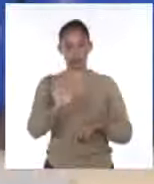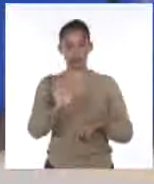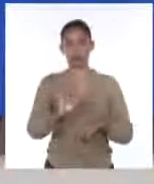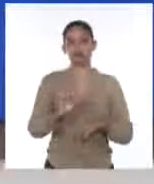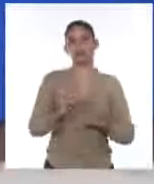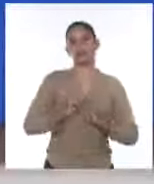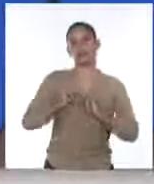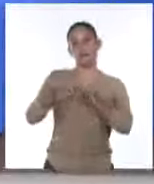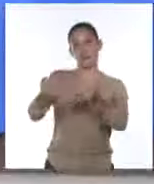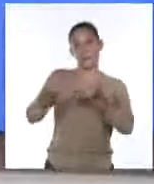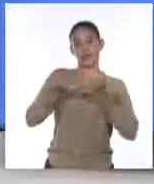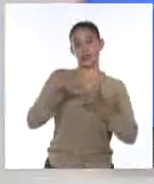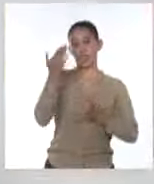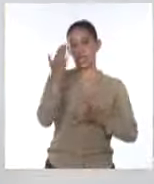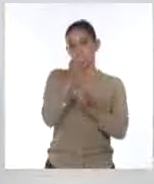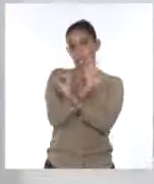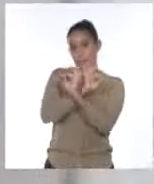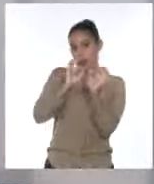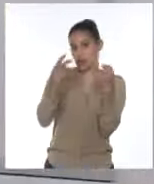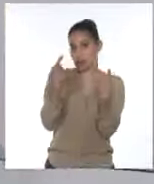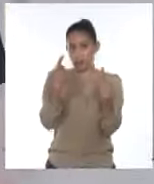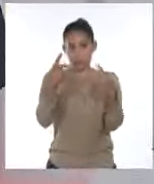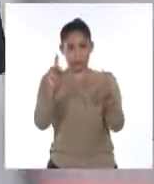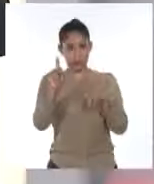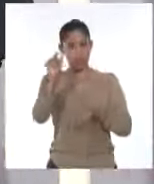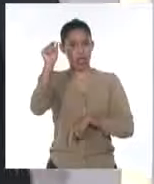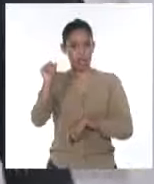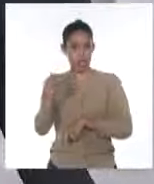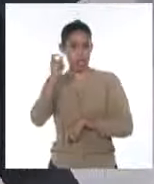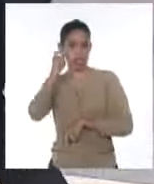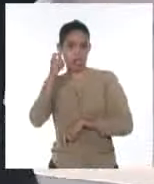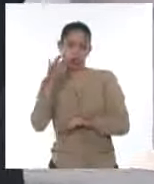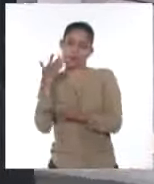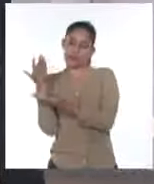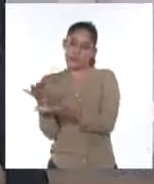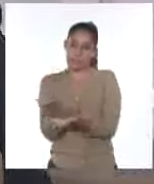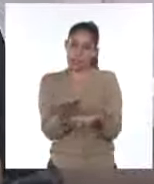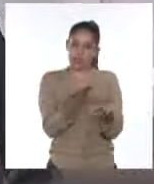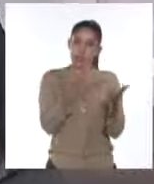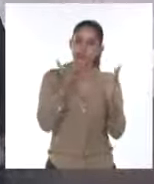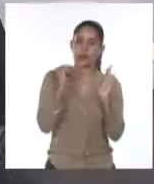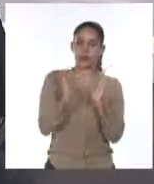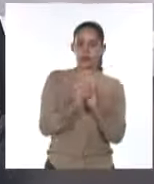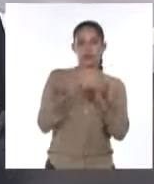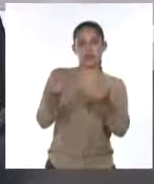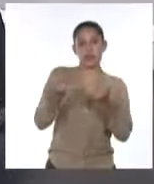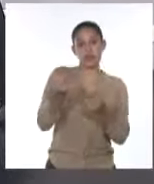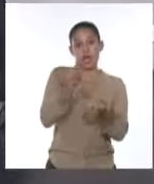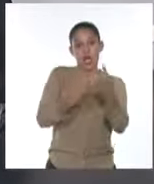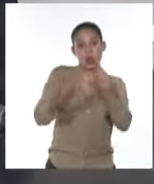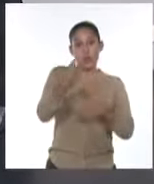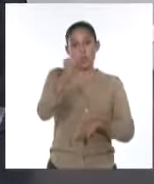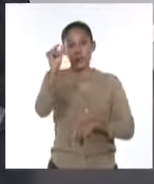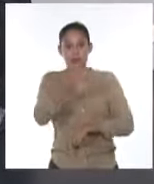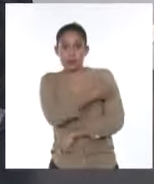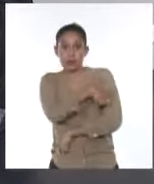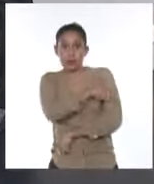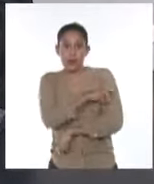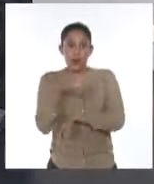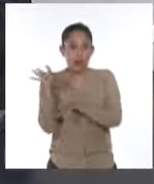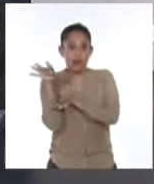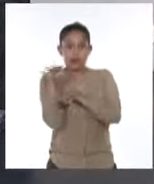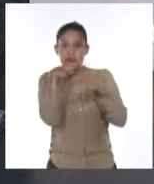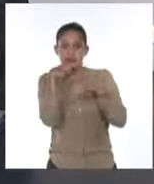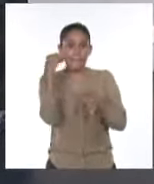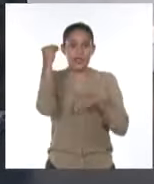recibir a Ginelys Bermúdez con nosotros en esta emisión. Bienvenida Ginelys y cuéntame por qué hay muchas personas también preocupadas, otras no tanto.